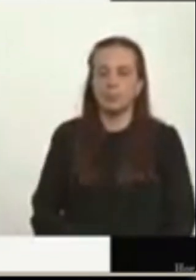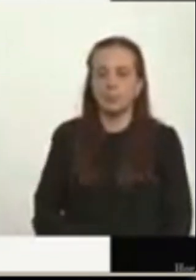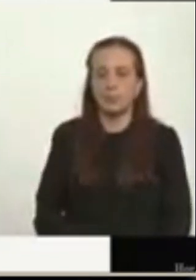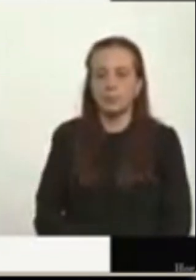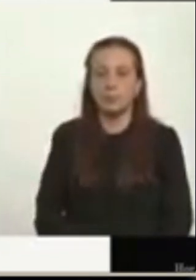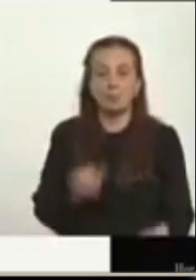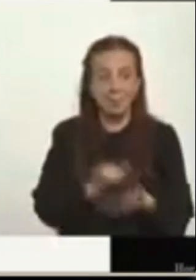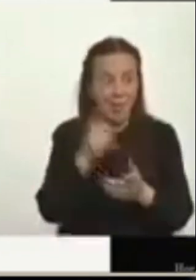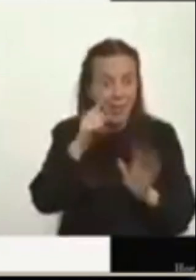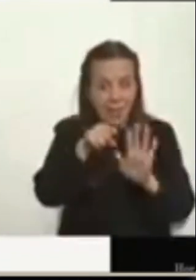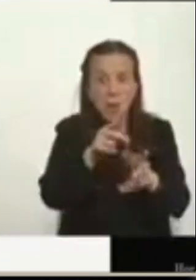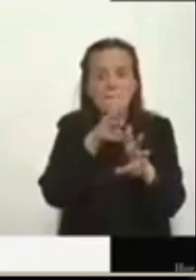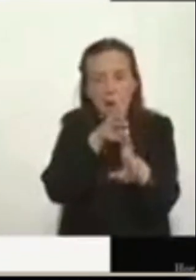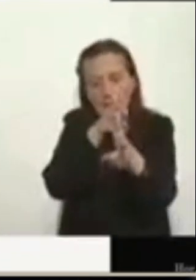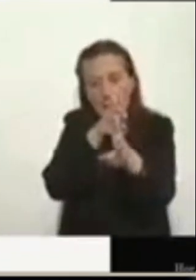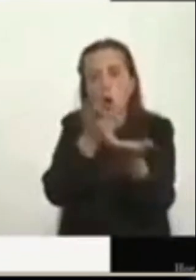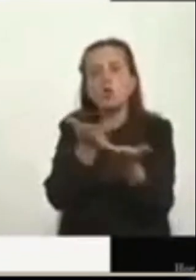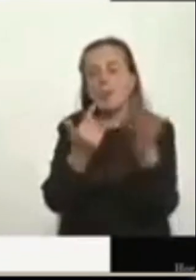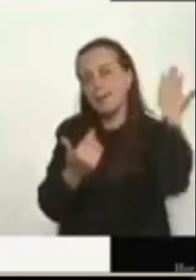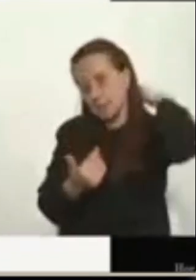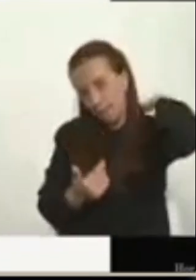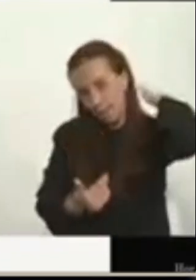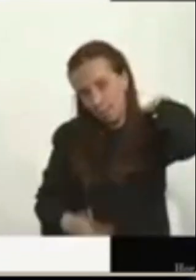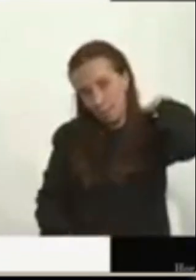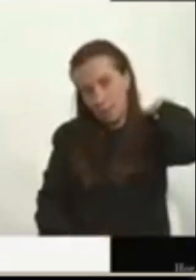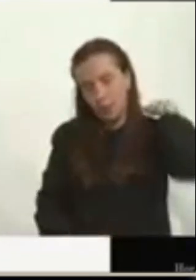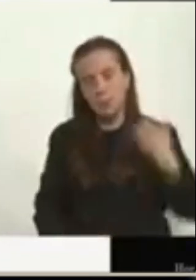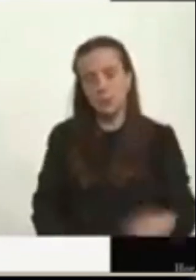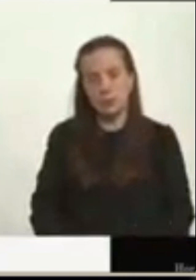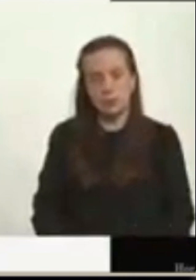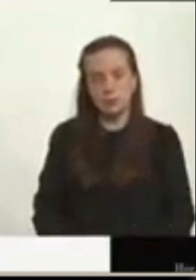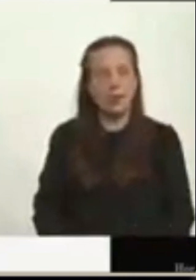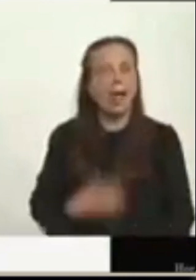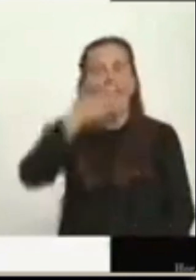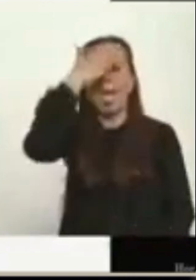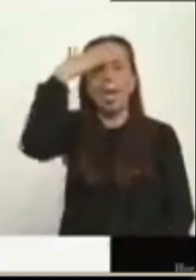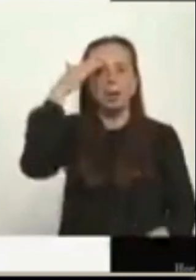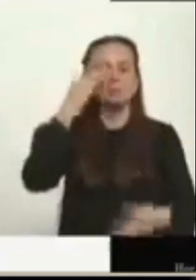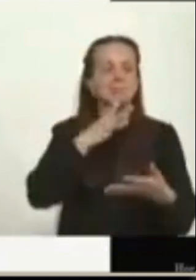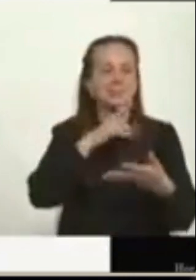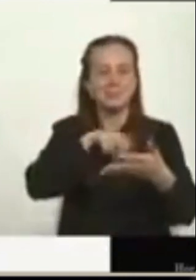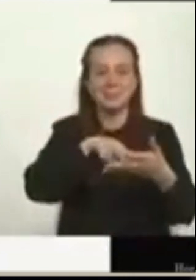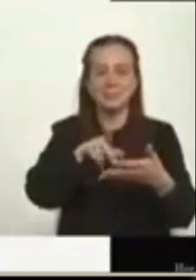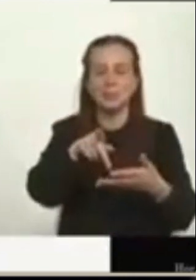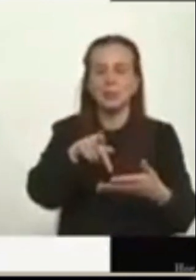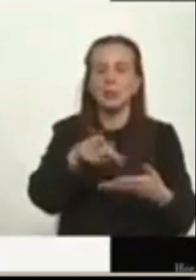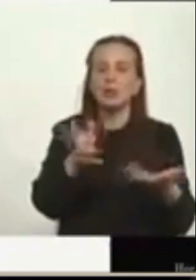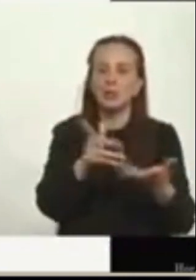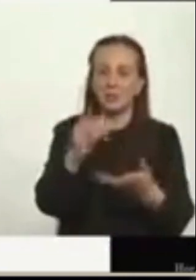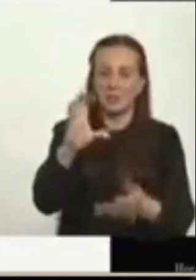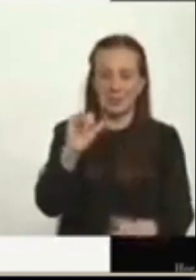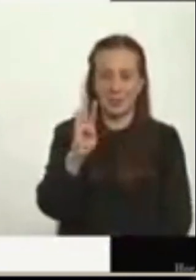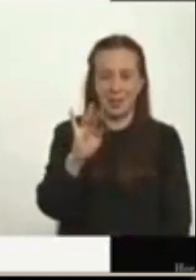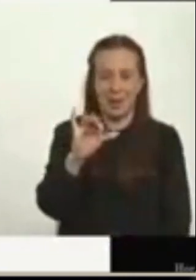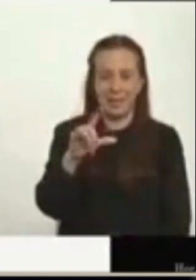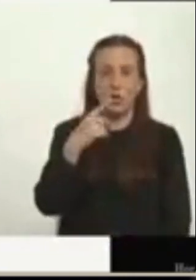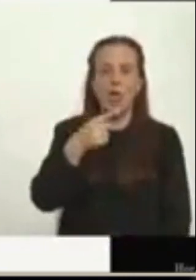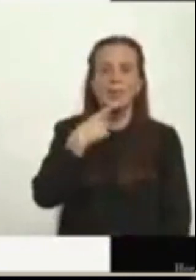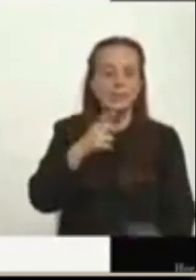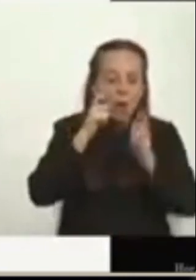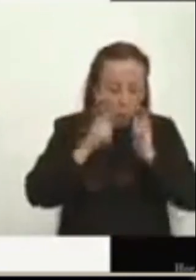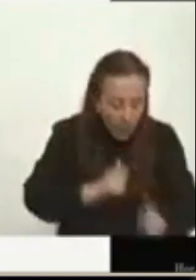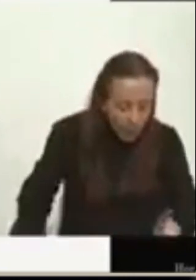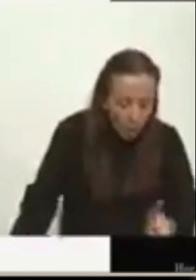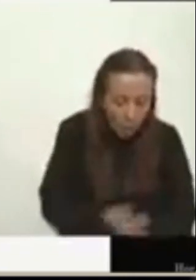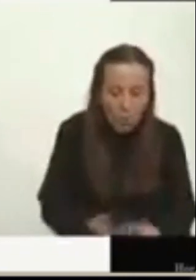Estos son los tiros en la espalda. Olvidé leerles en el reporte del Cabildo que el cadáver